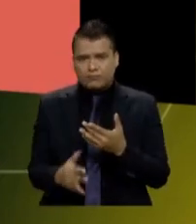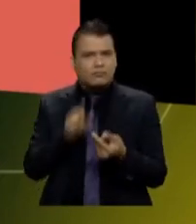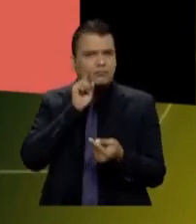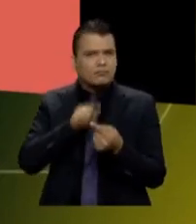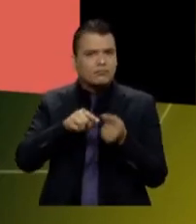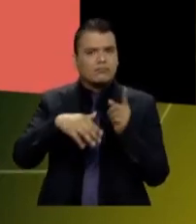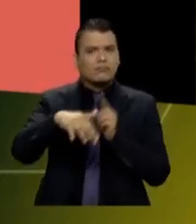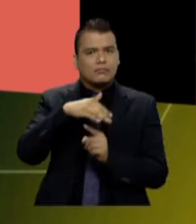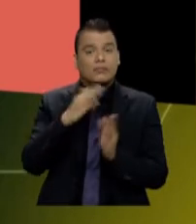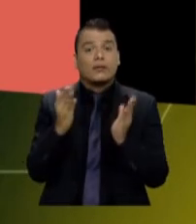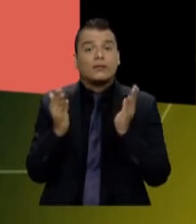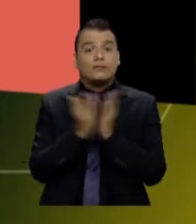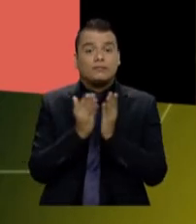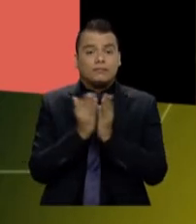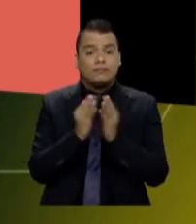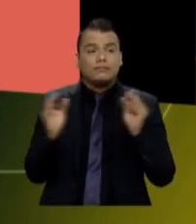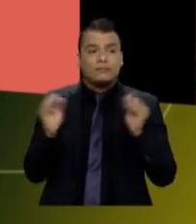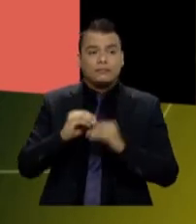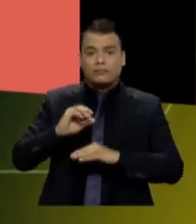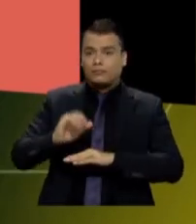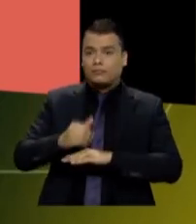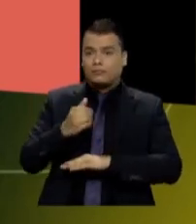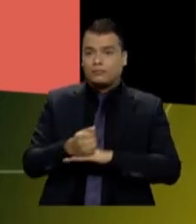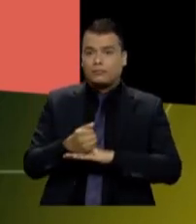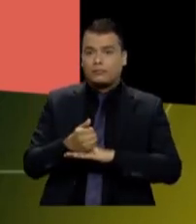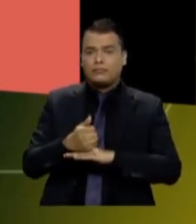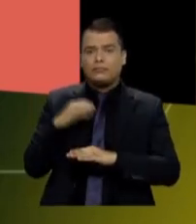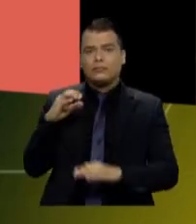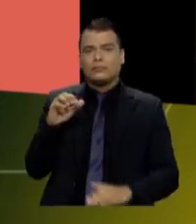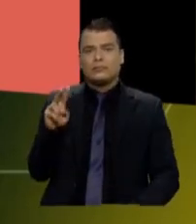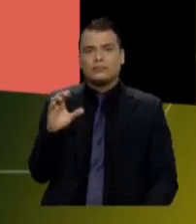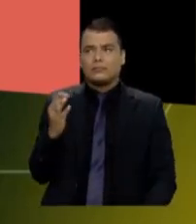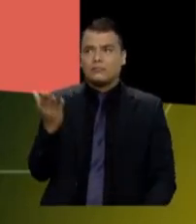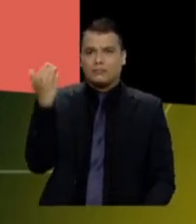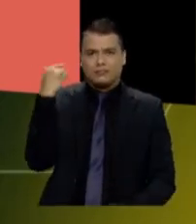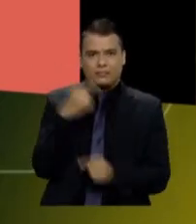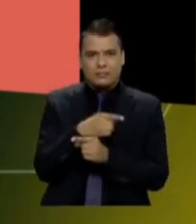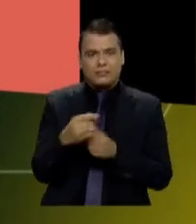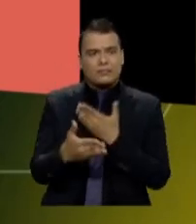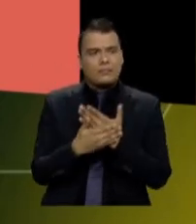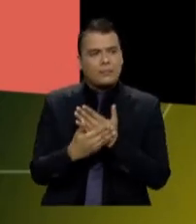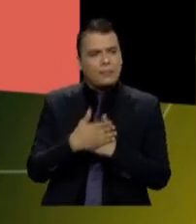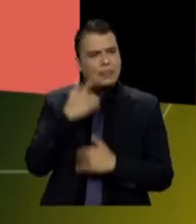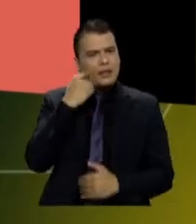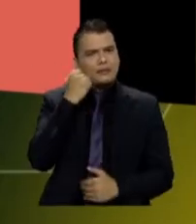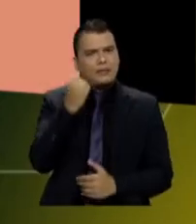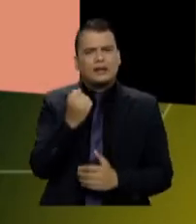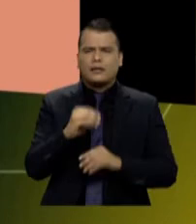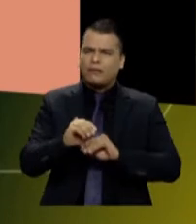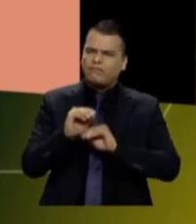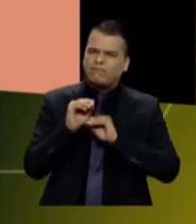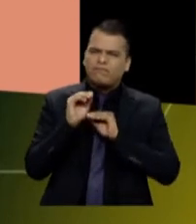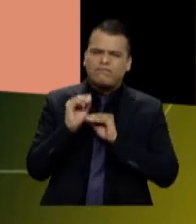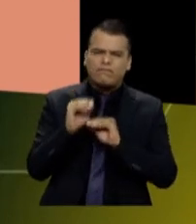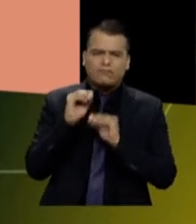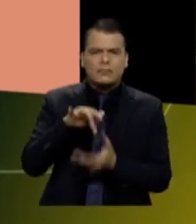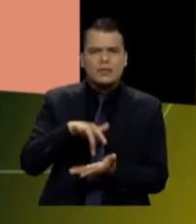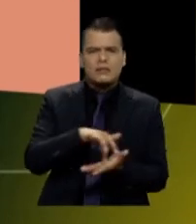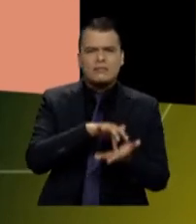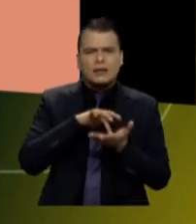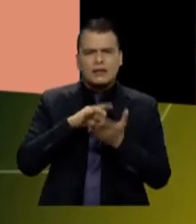siempre que, de hecho, el director nos lo decía hace ocho días en nuestro programa, el tema es más educación, es participación y es